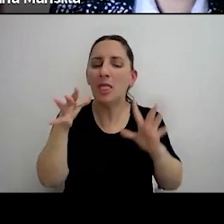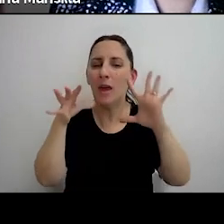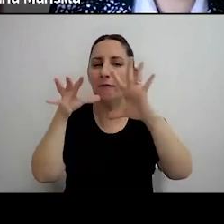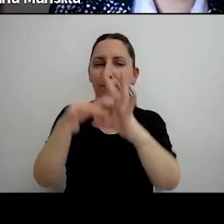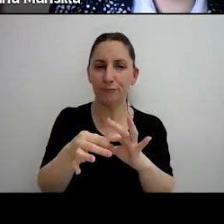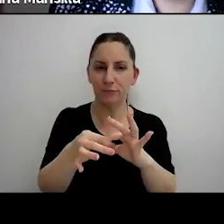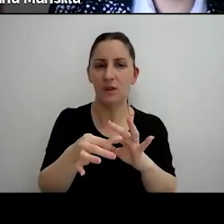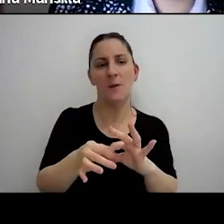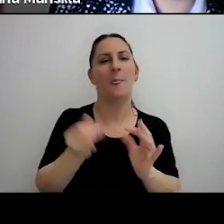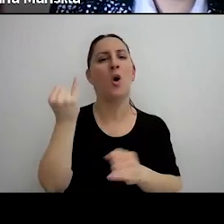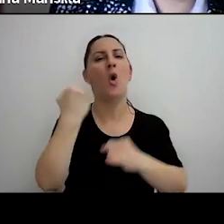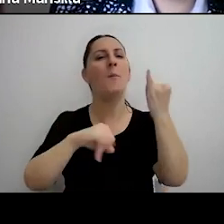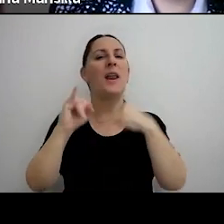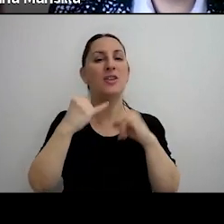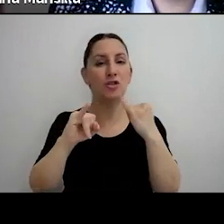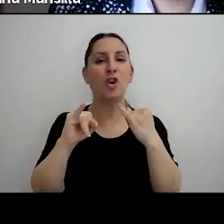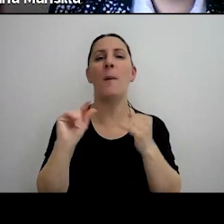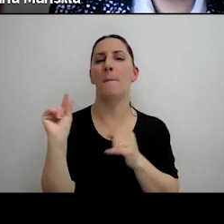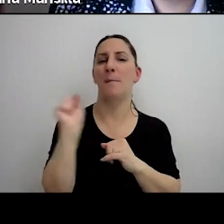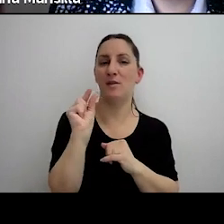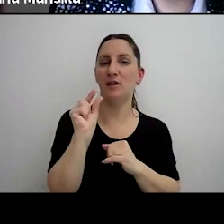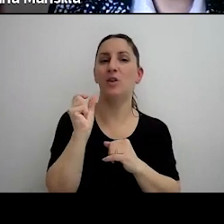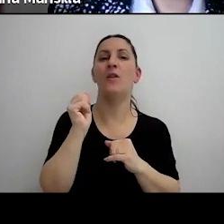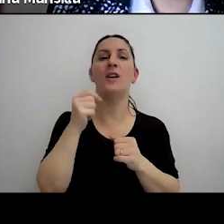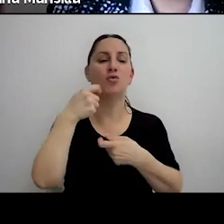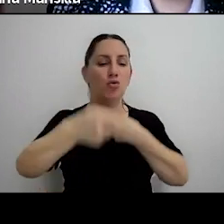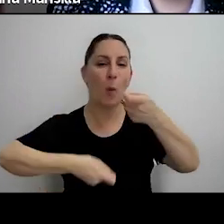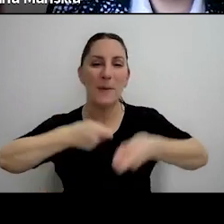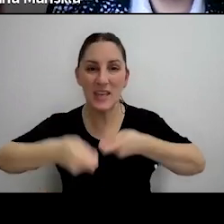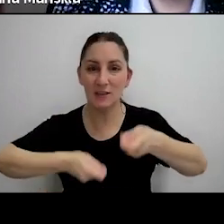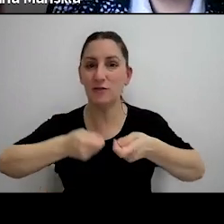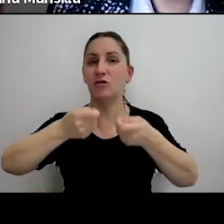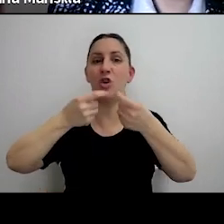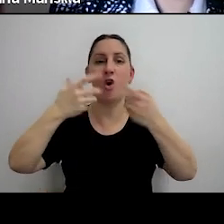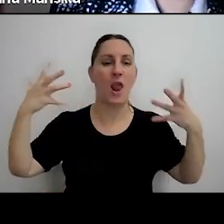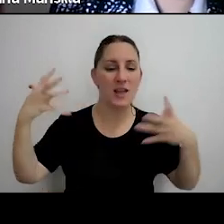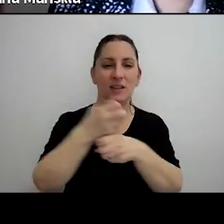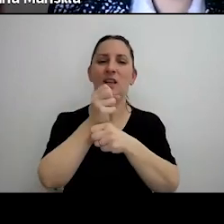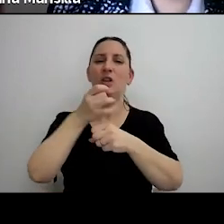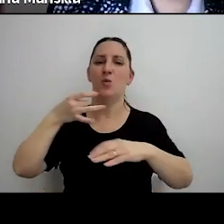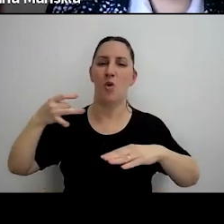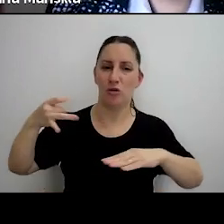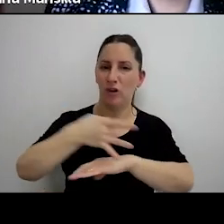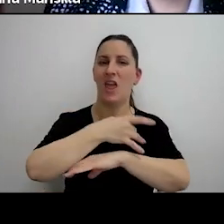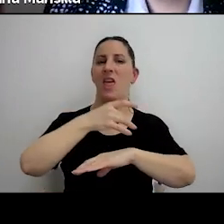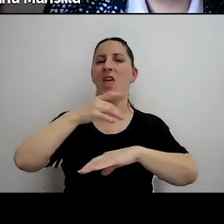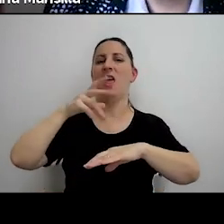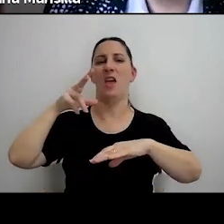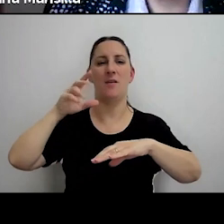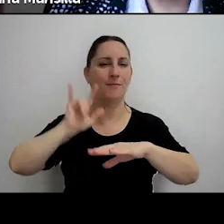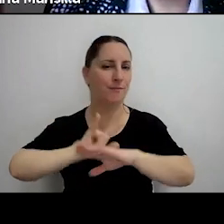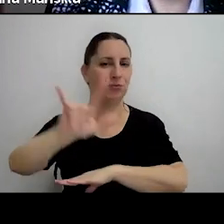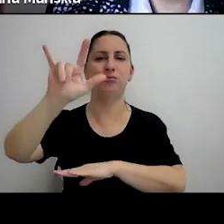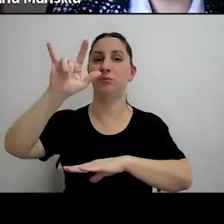a operaciones de rancho, provisiones de abordo y suministro de medios de transporte, quedan fuera de estos requisitos